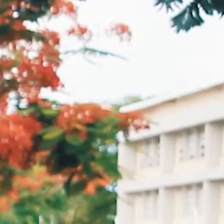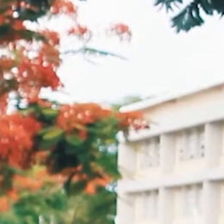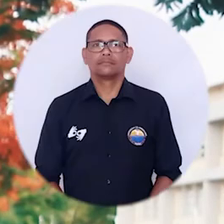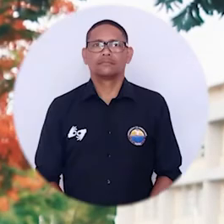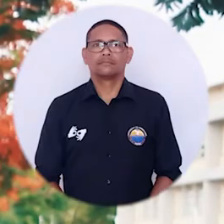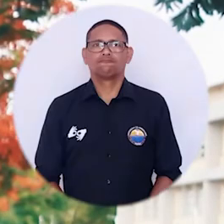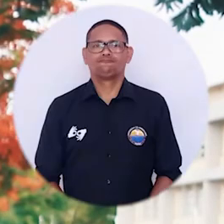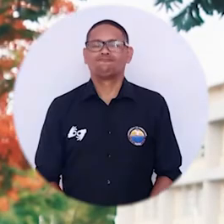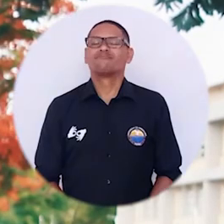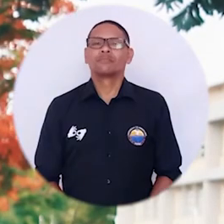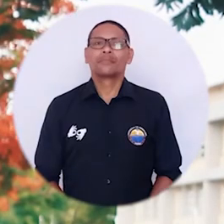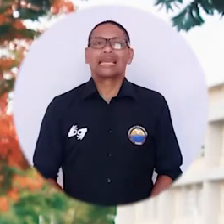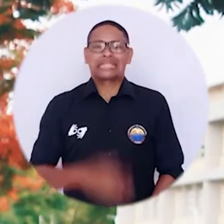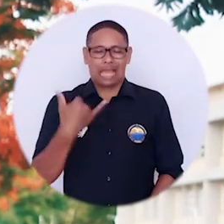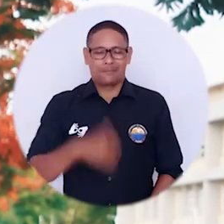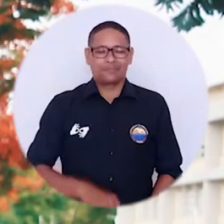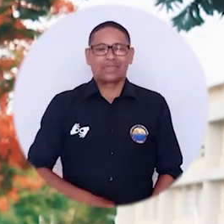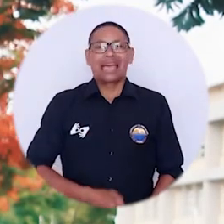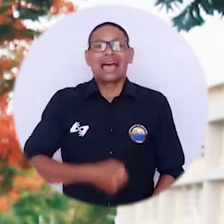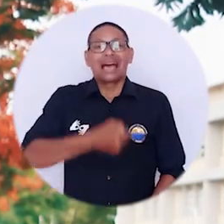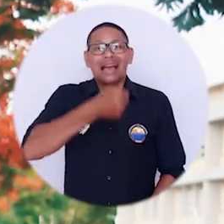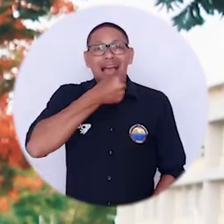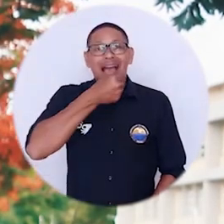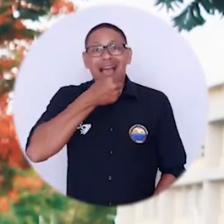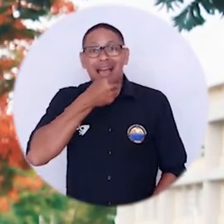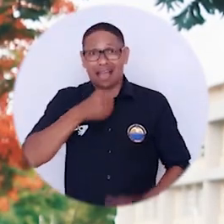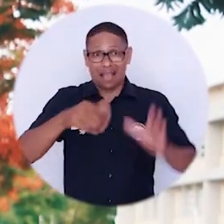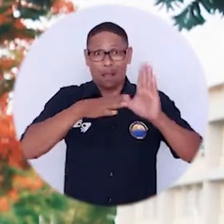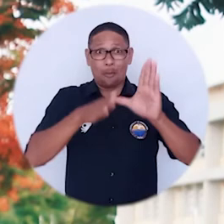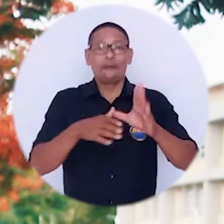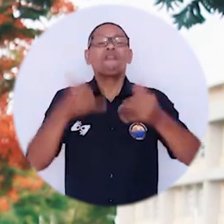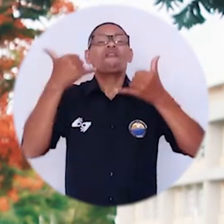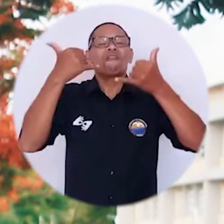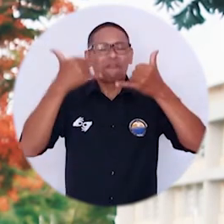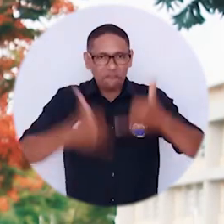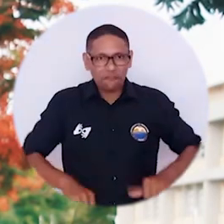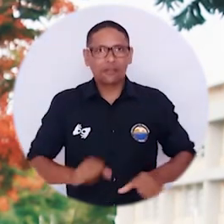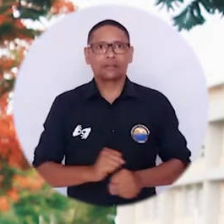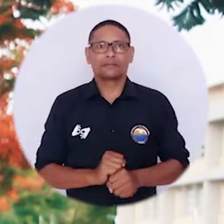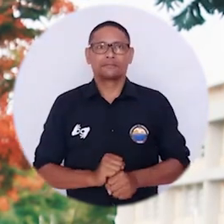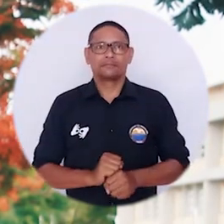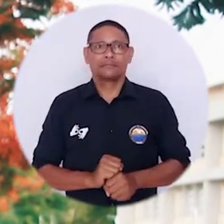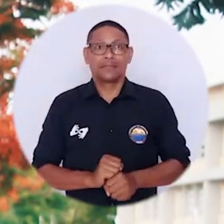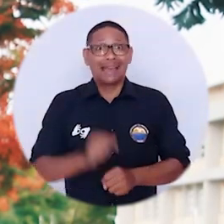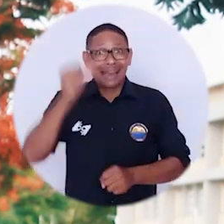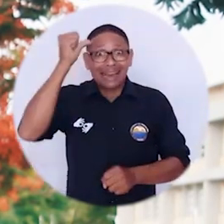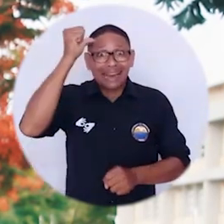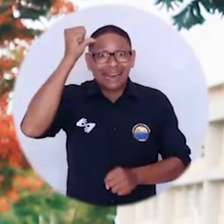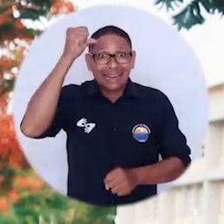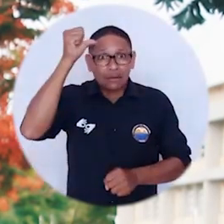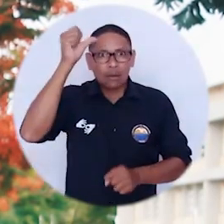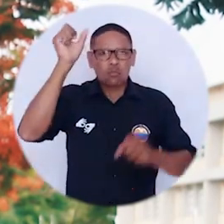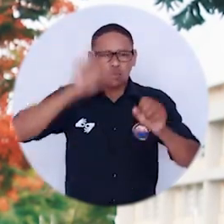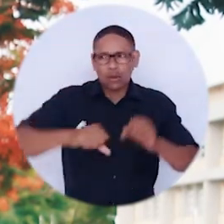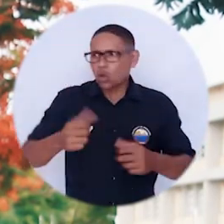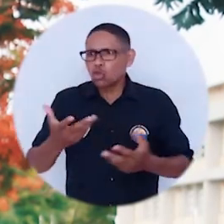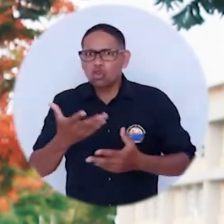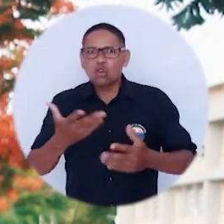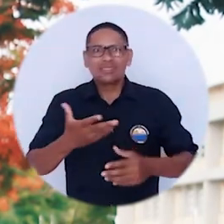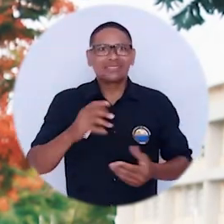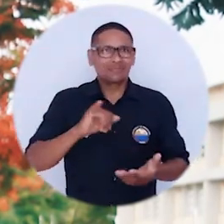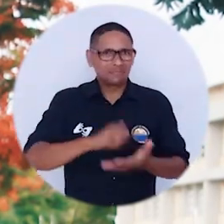Hemos llegado al final del Campus TV, programa institucional de la Universidad del Magdalena. Recuerden seguirnos en nuestras redes